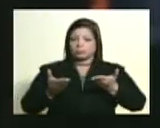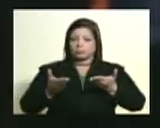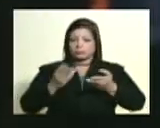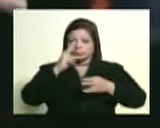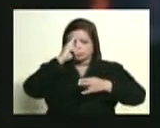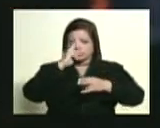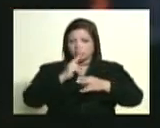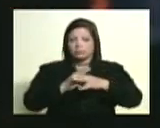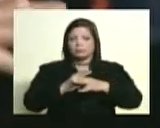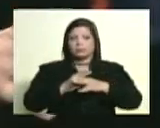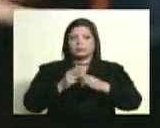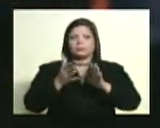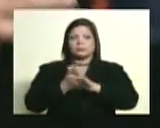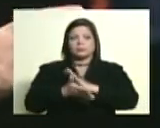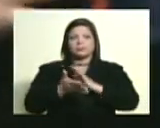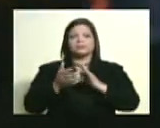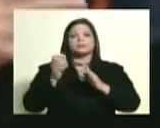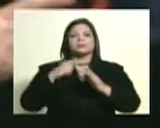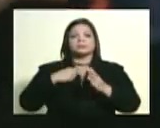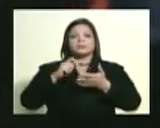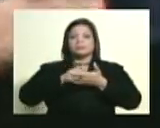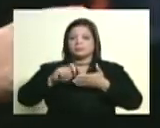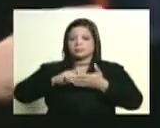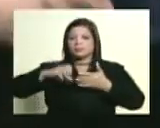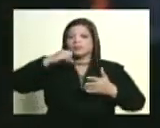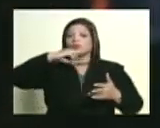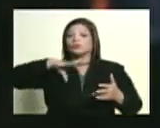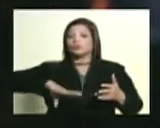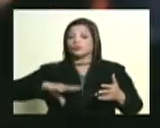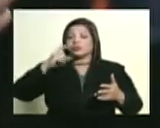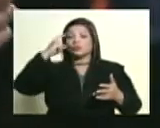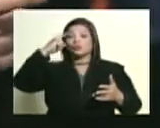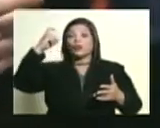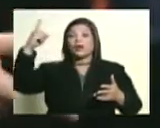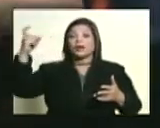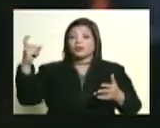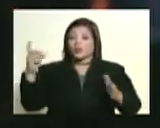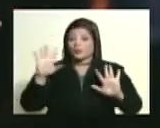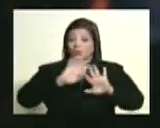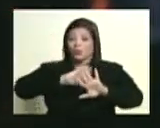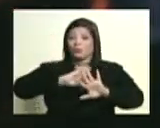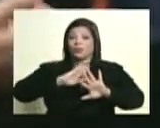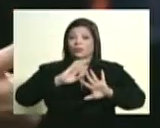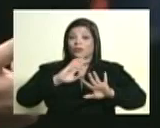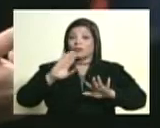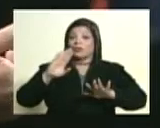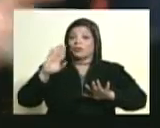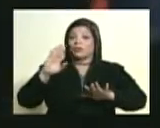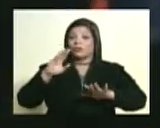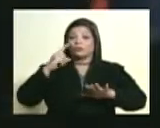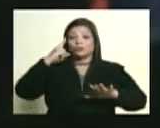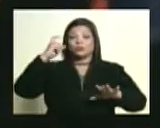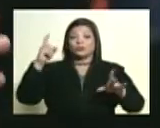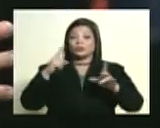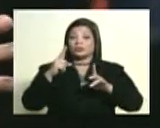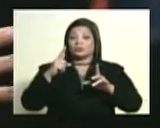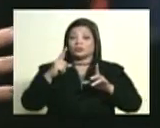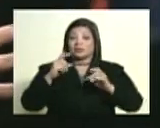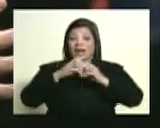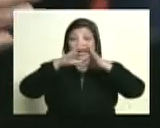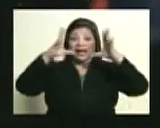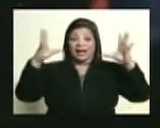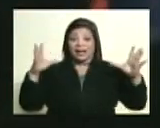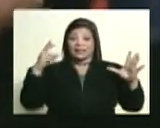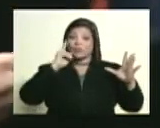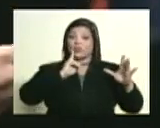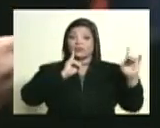con el argumento de que se había concretado el sueño bolivariano, que la República de Venezuela, no la de Colombia, que se había disuelto, no el sueño grande de